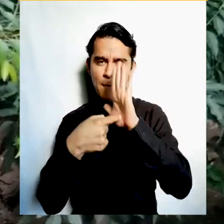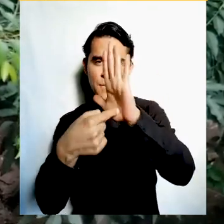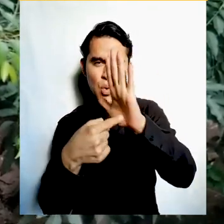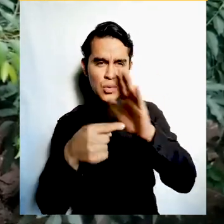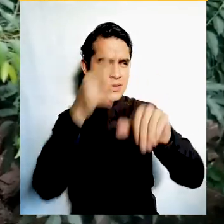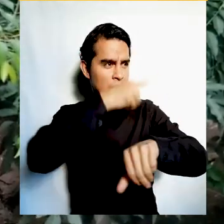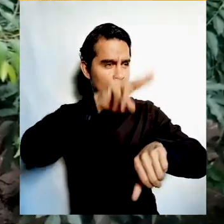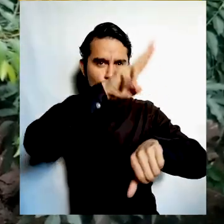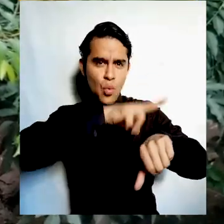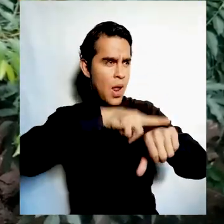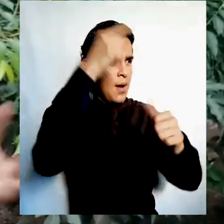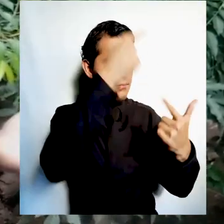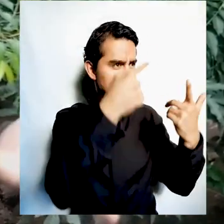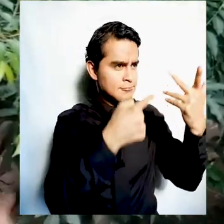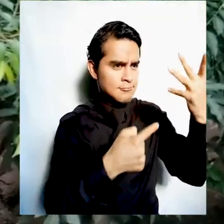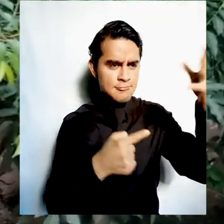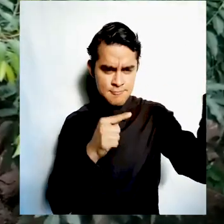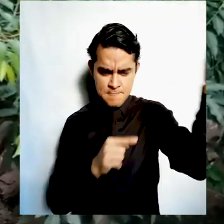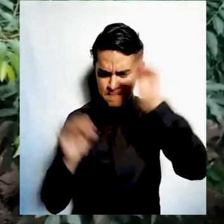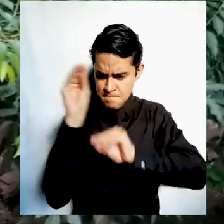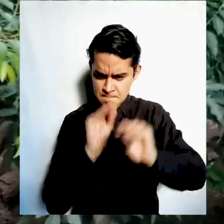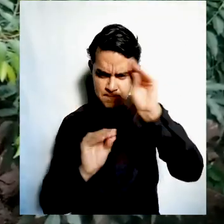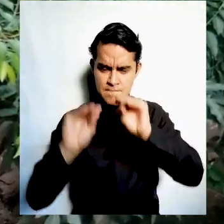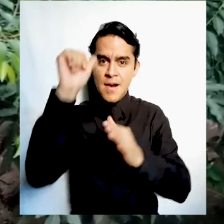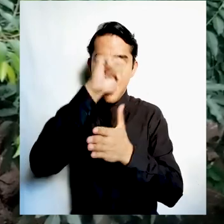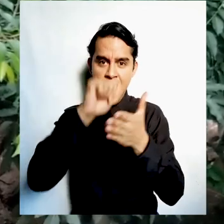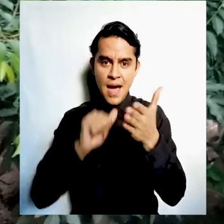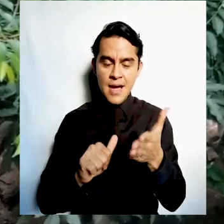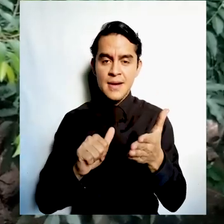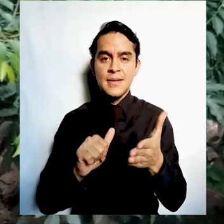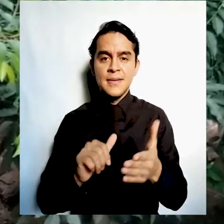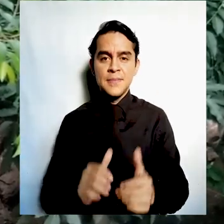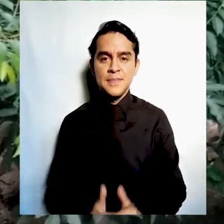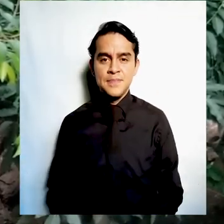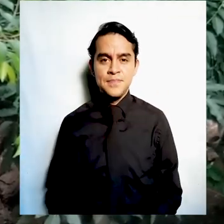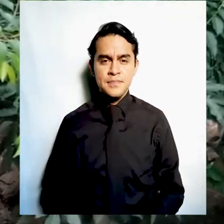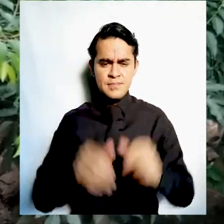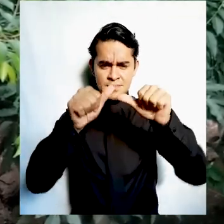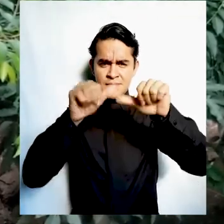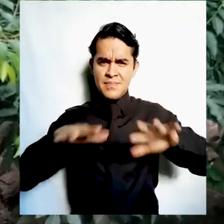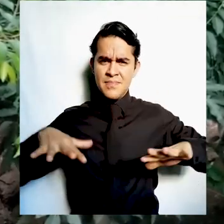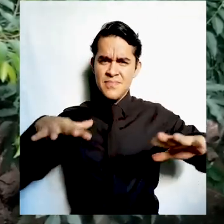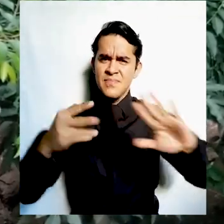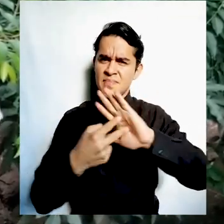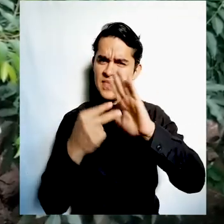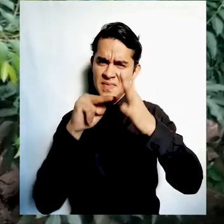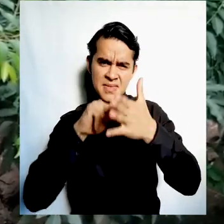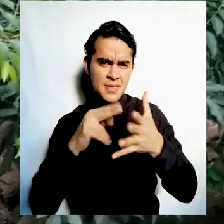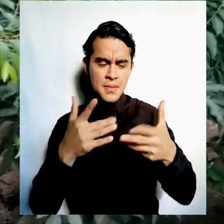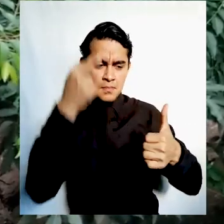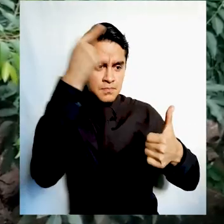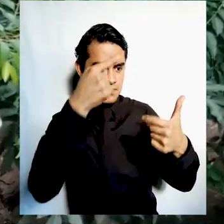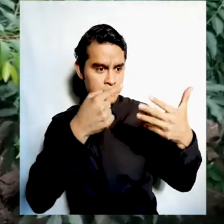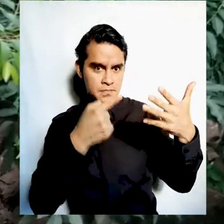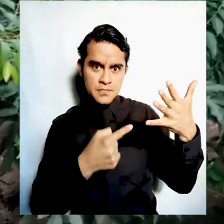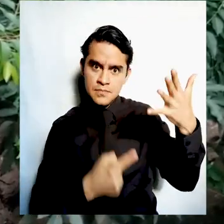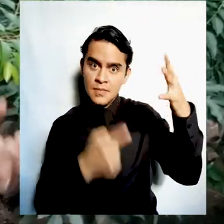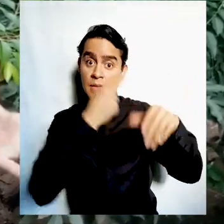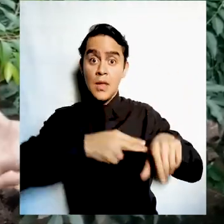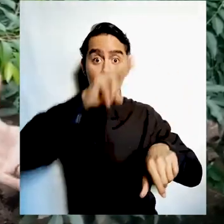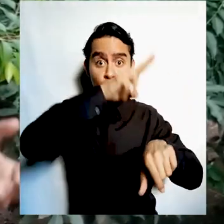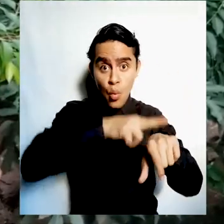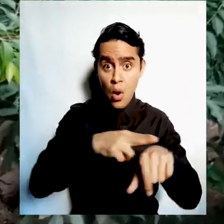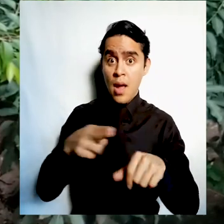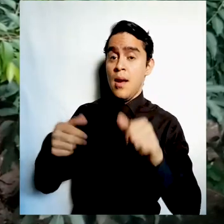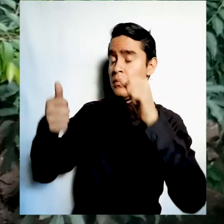naturales que podemos encontrar aquí en el medio ambiente el medio ambiente es el conjunto de elementos tanto naturales como